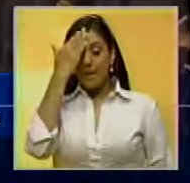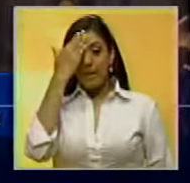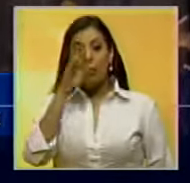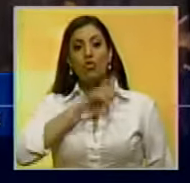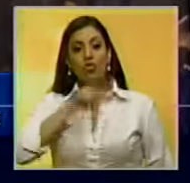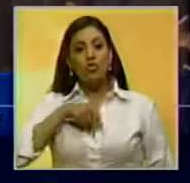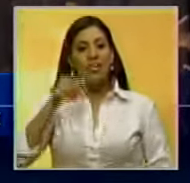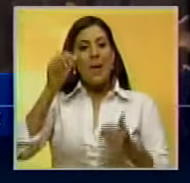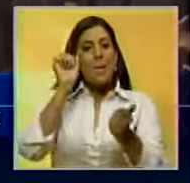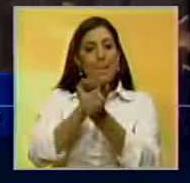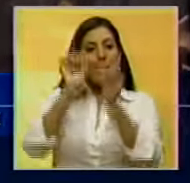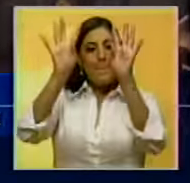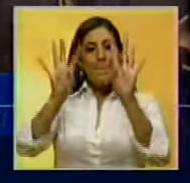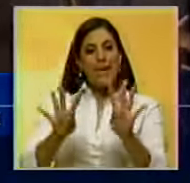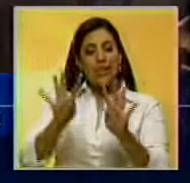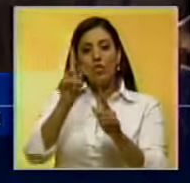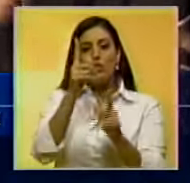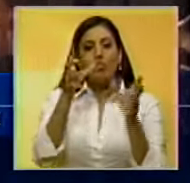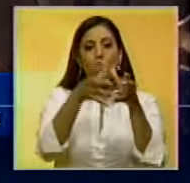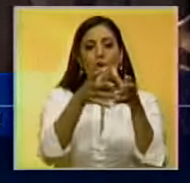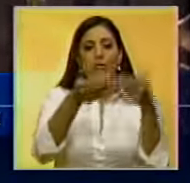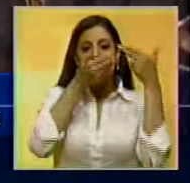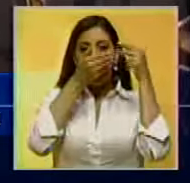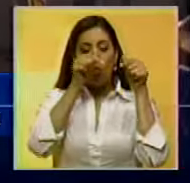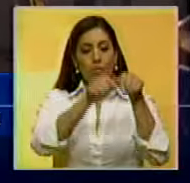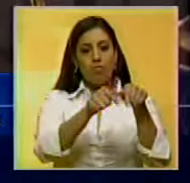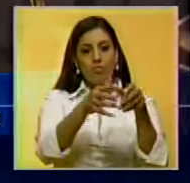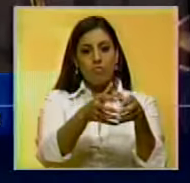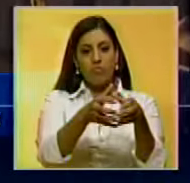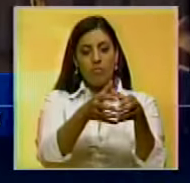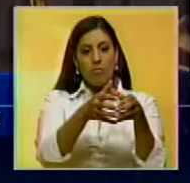crear un centro de detención preventiva solo para secuestradores.